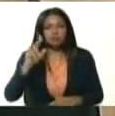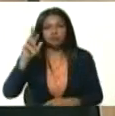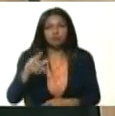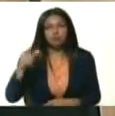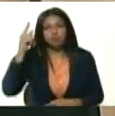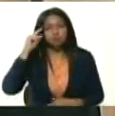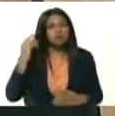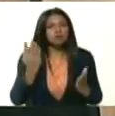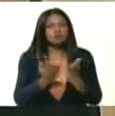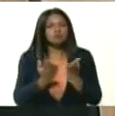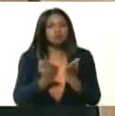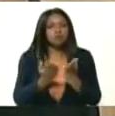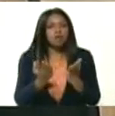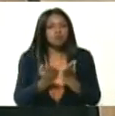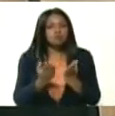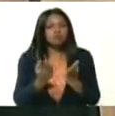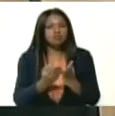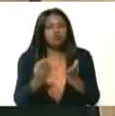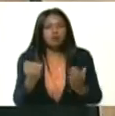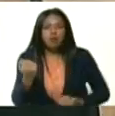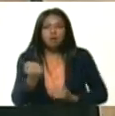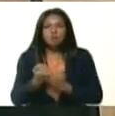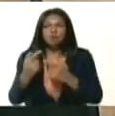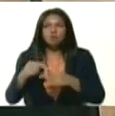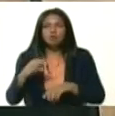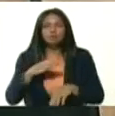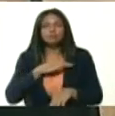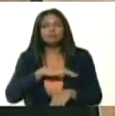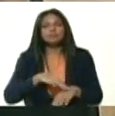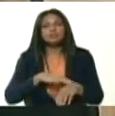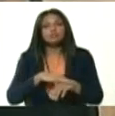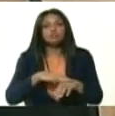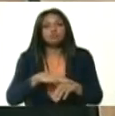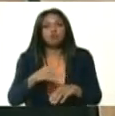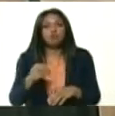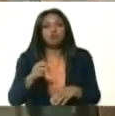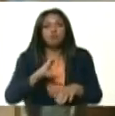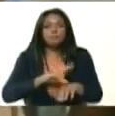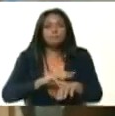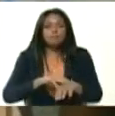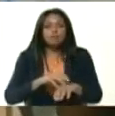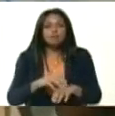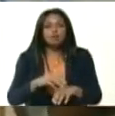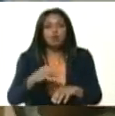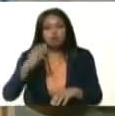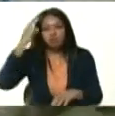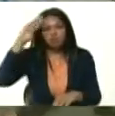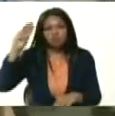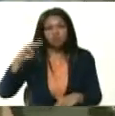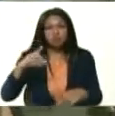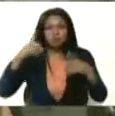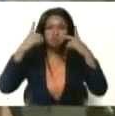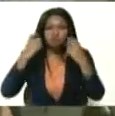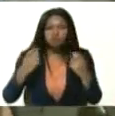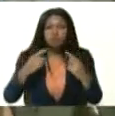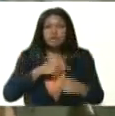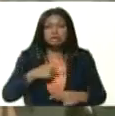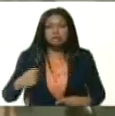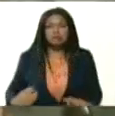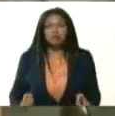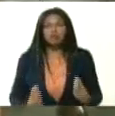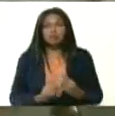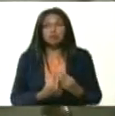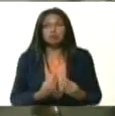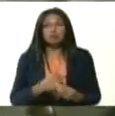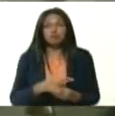estudiando con la colaboración del equipo de la Misión Médica Cubana, los expertos, con los expertos chinos que también nos acompañan. Incluso hoy tuvimos